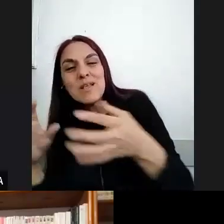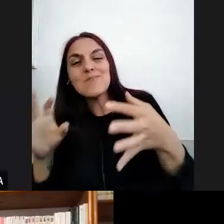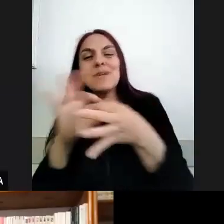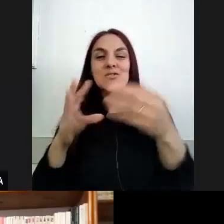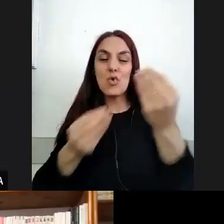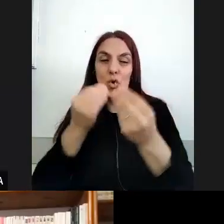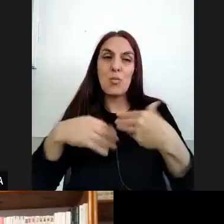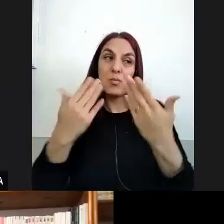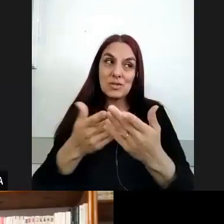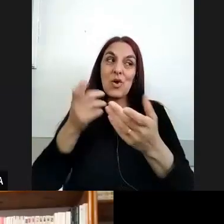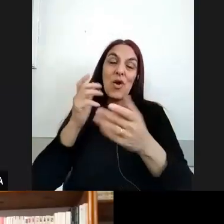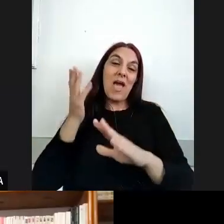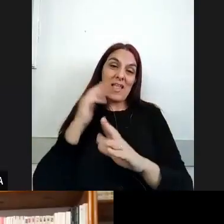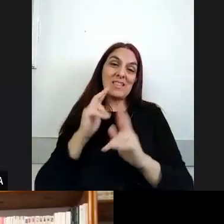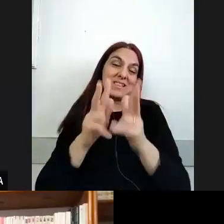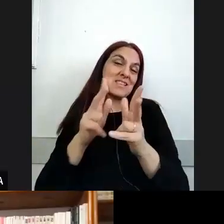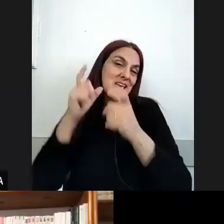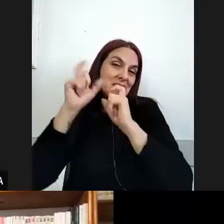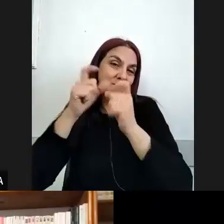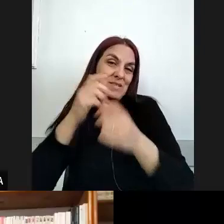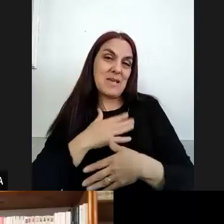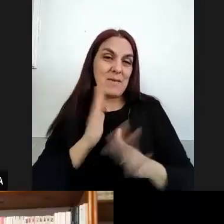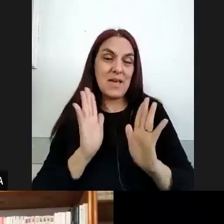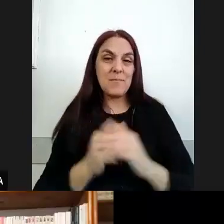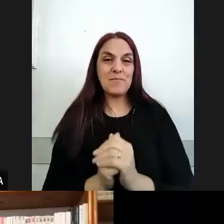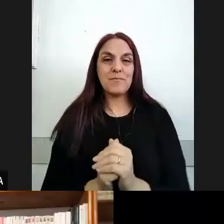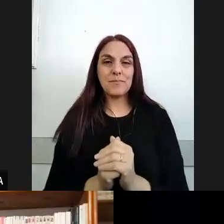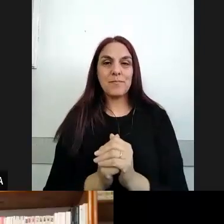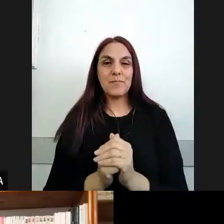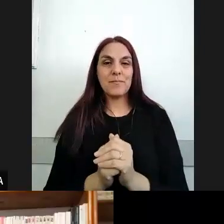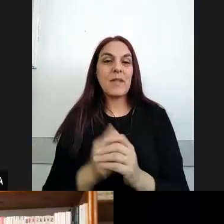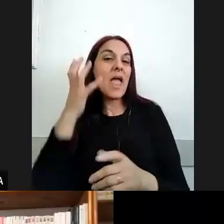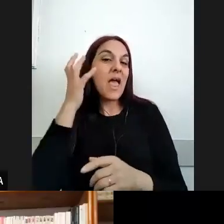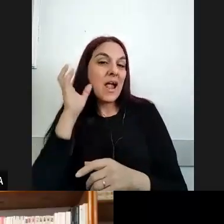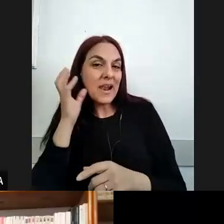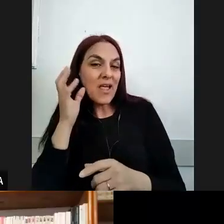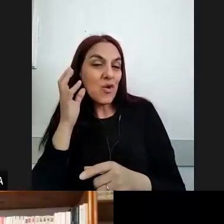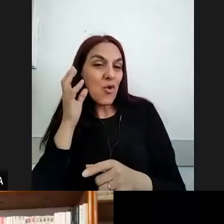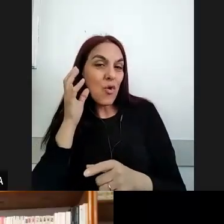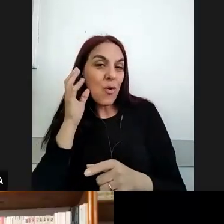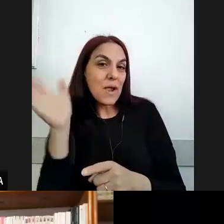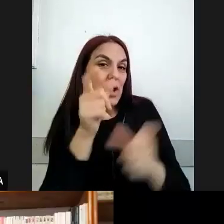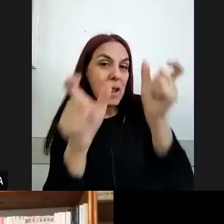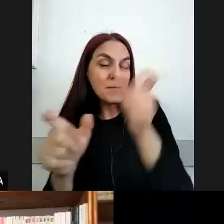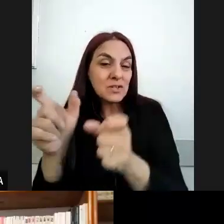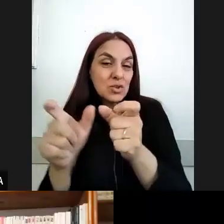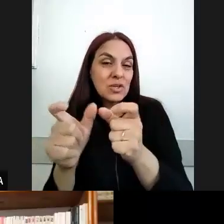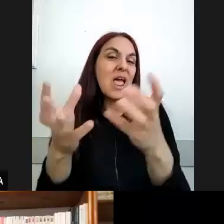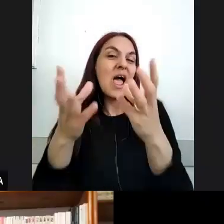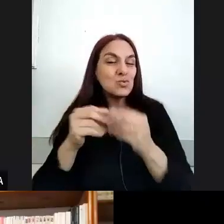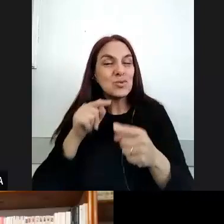mencionaba también en los antecedentes en una radio comunitaria que ha hecho posible quizás ese formato